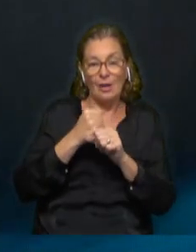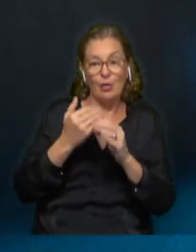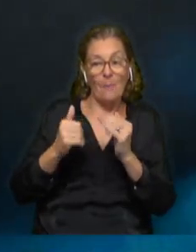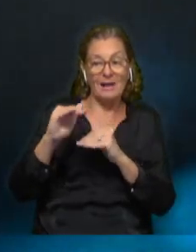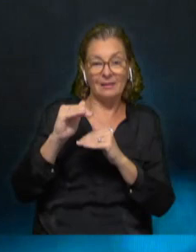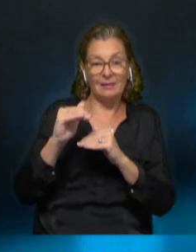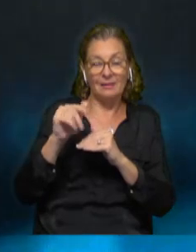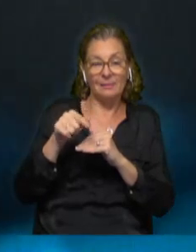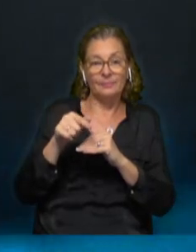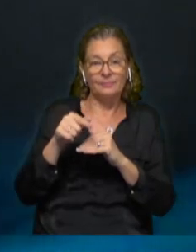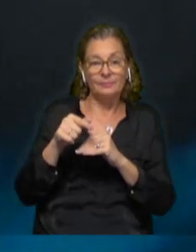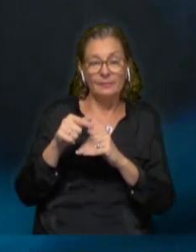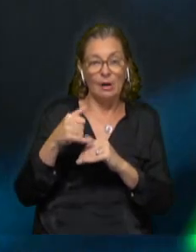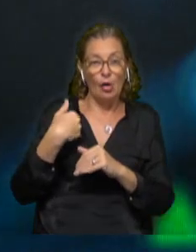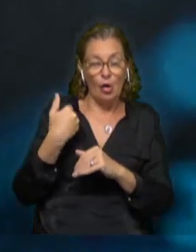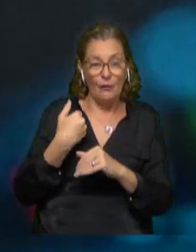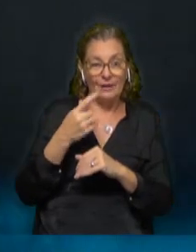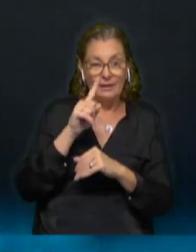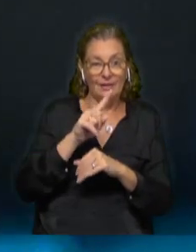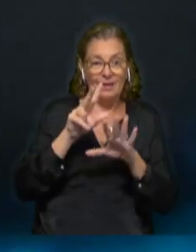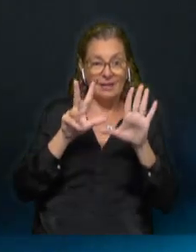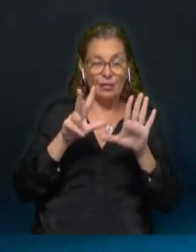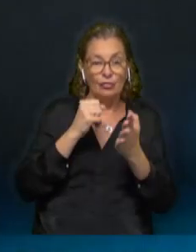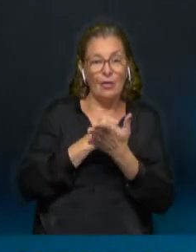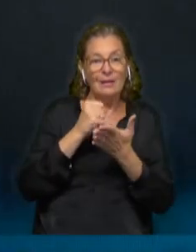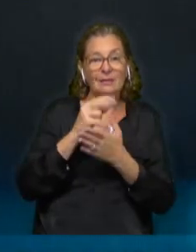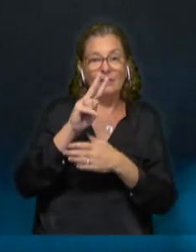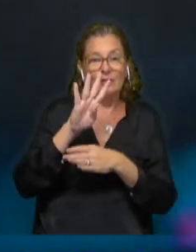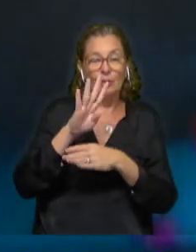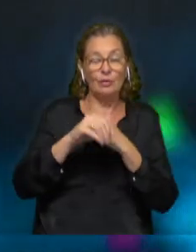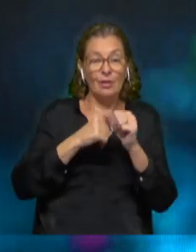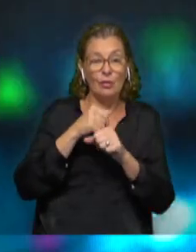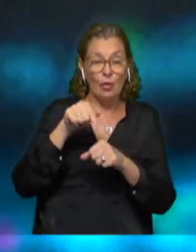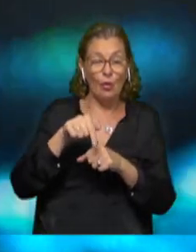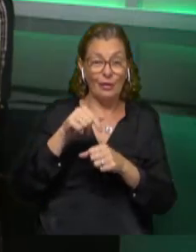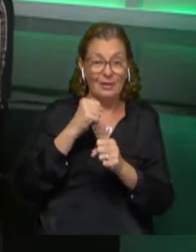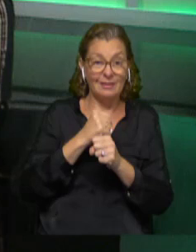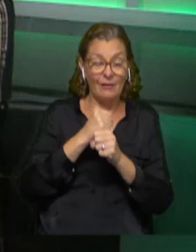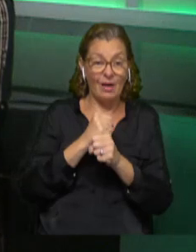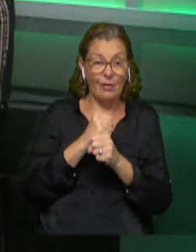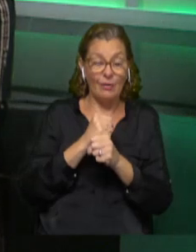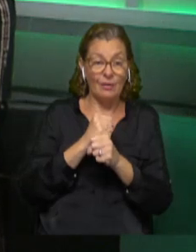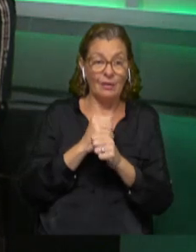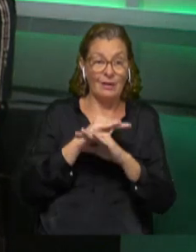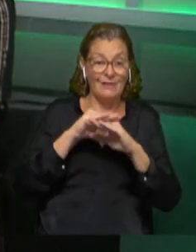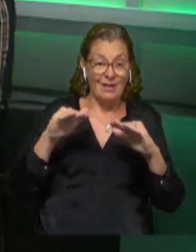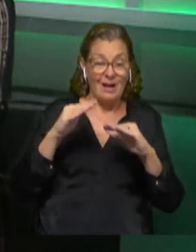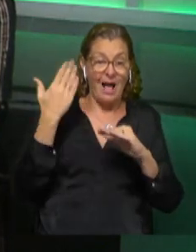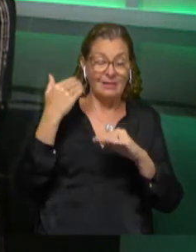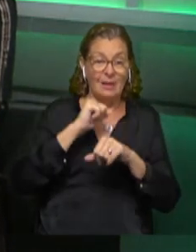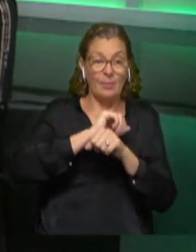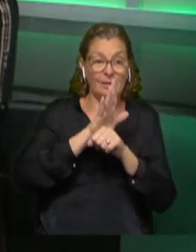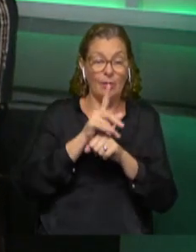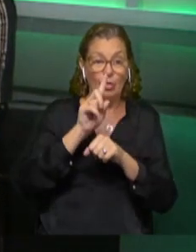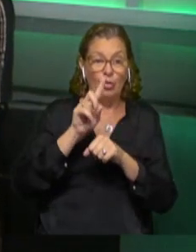más. En el caso de los jóvenes de 18 a 24 años, el empleo hoy por hoy, en relación a lo que era el nivel pre-pandemia, está